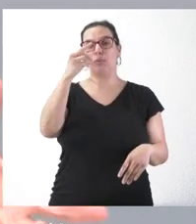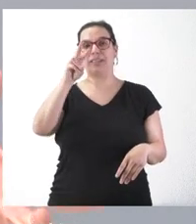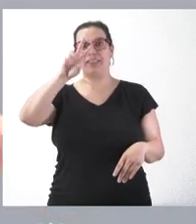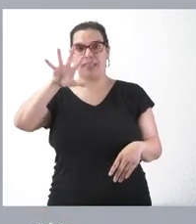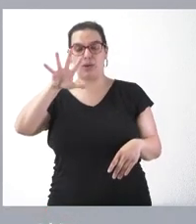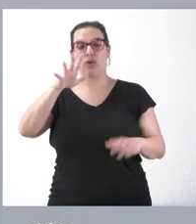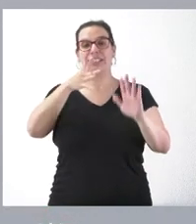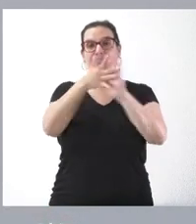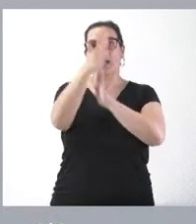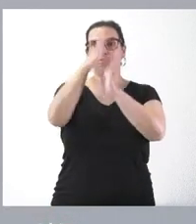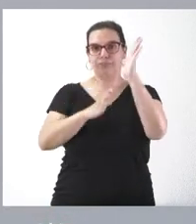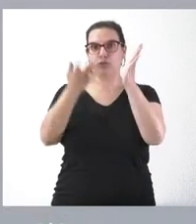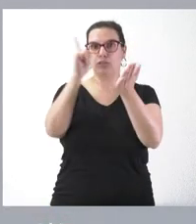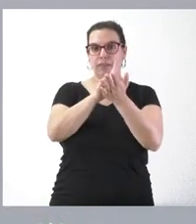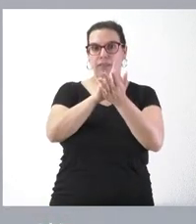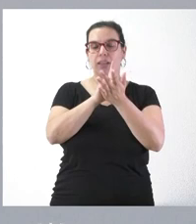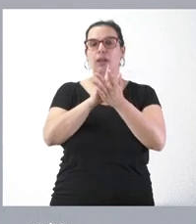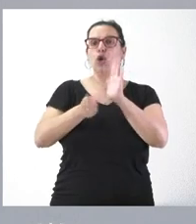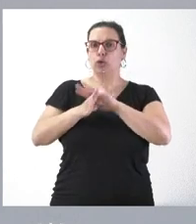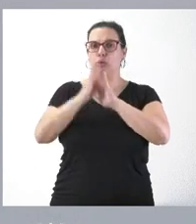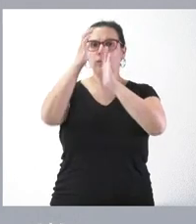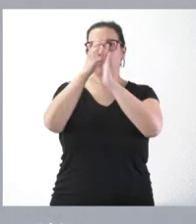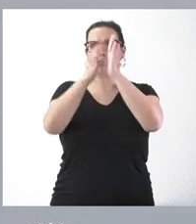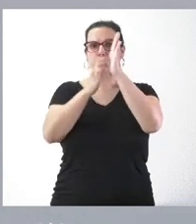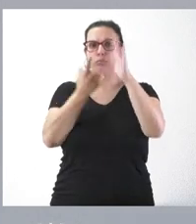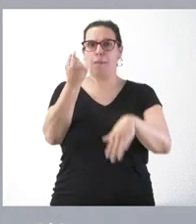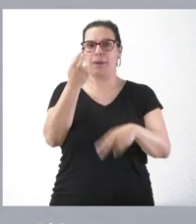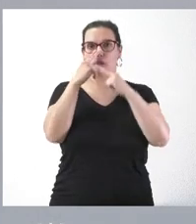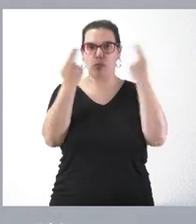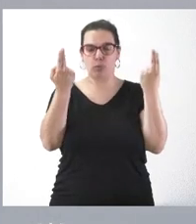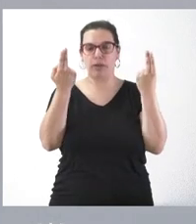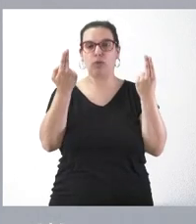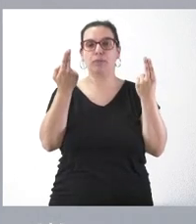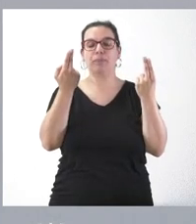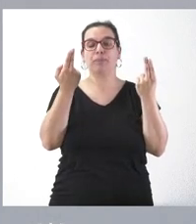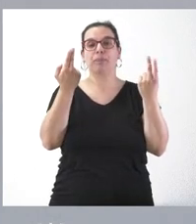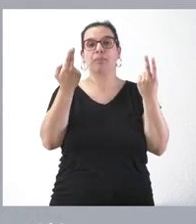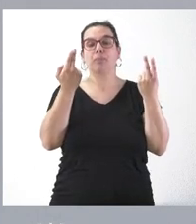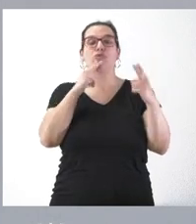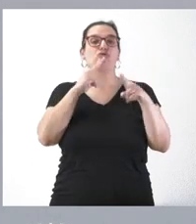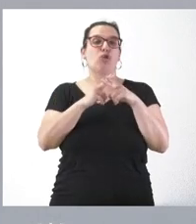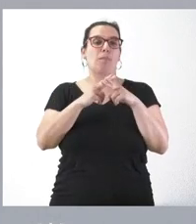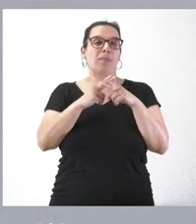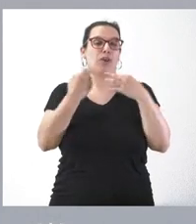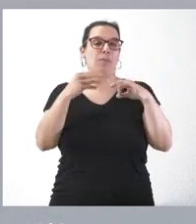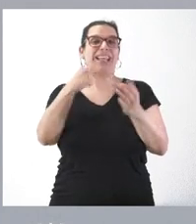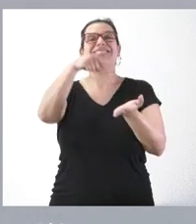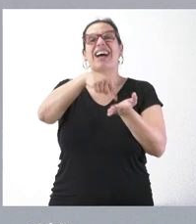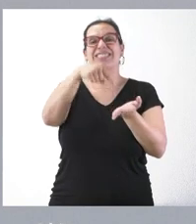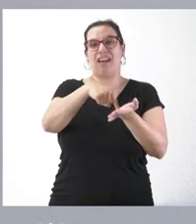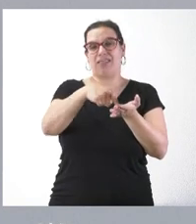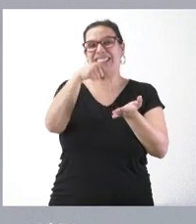Seguimos, por tanto, en la fase de reducción de estos precios públicos, lo que se vienen denominando más comúnmente como tasas